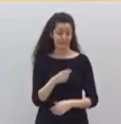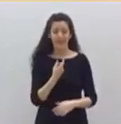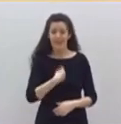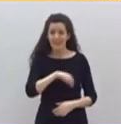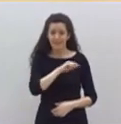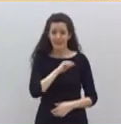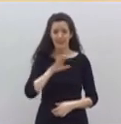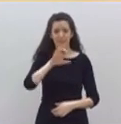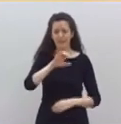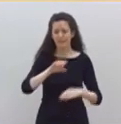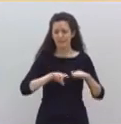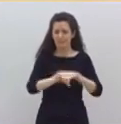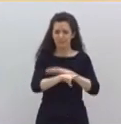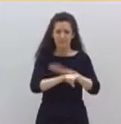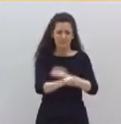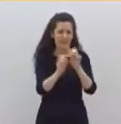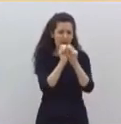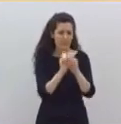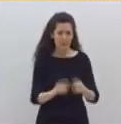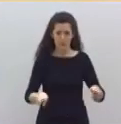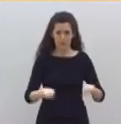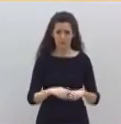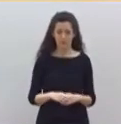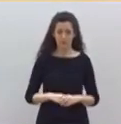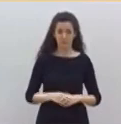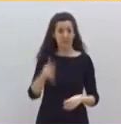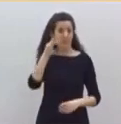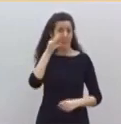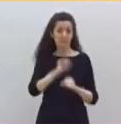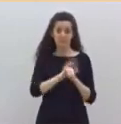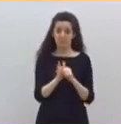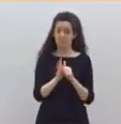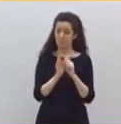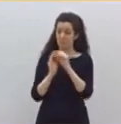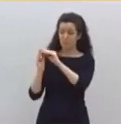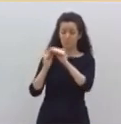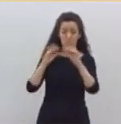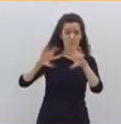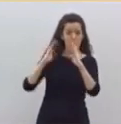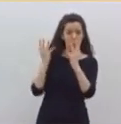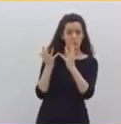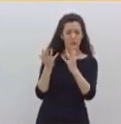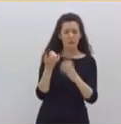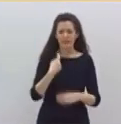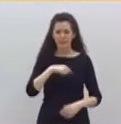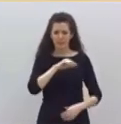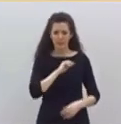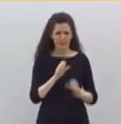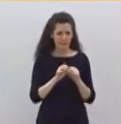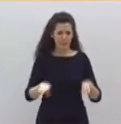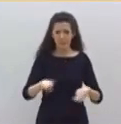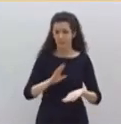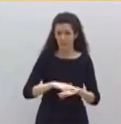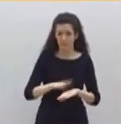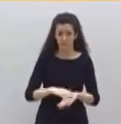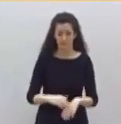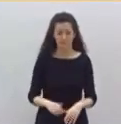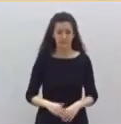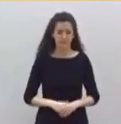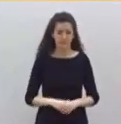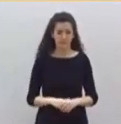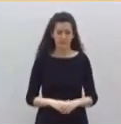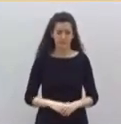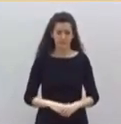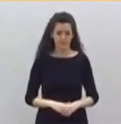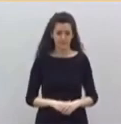si es algo simétrico y global? ¿Por qué se ha ensañado en nuestro país? ¿Por qué ustedes no